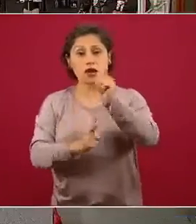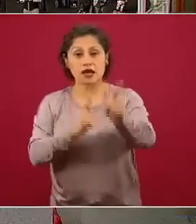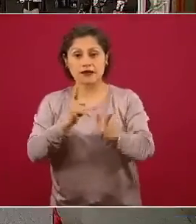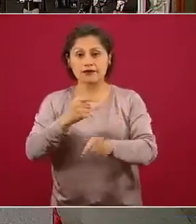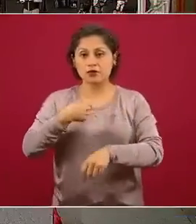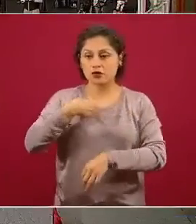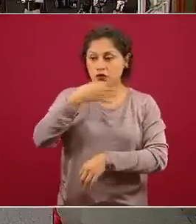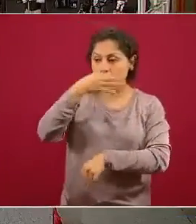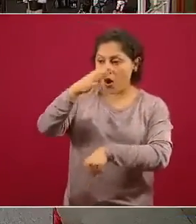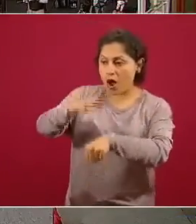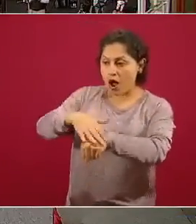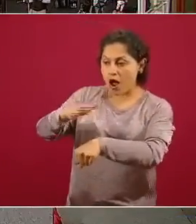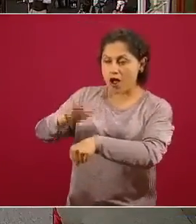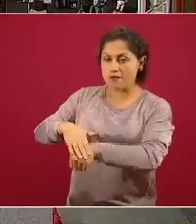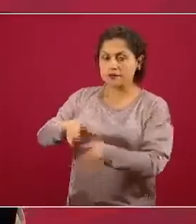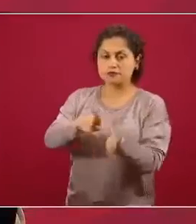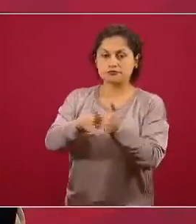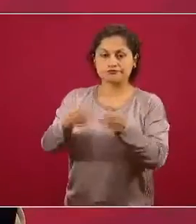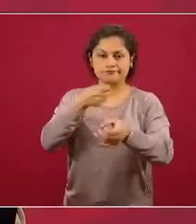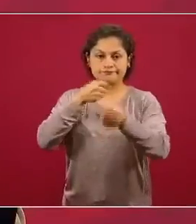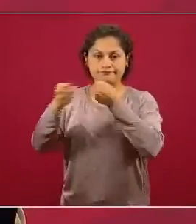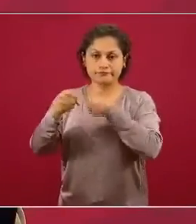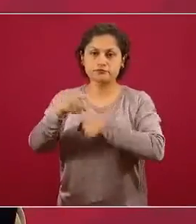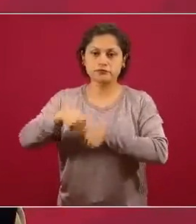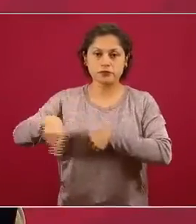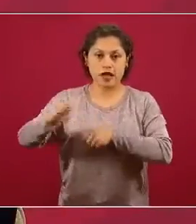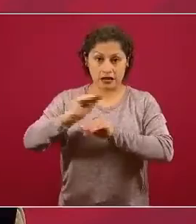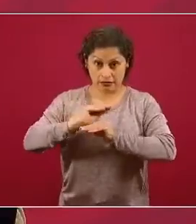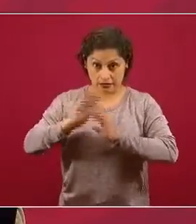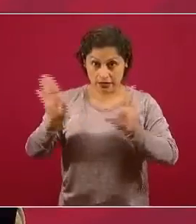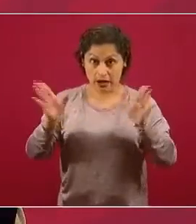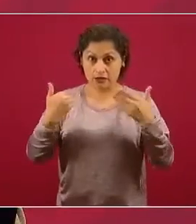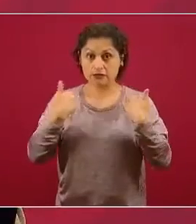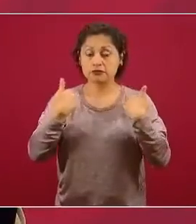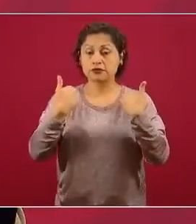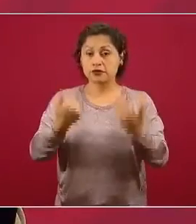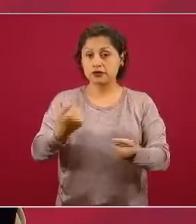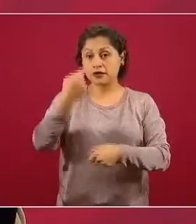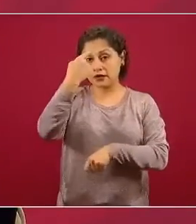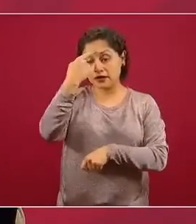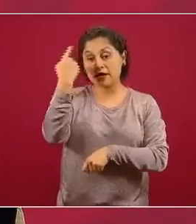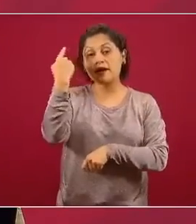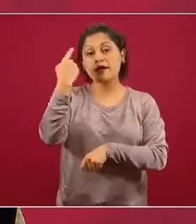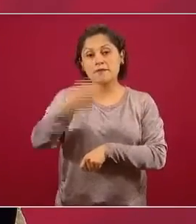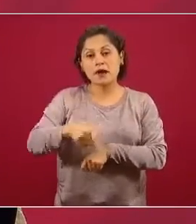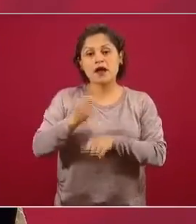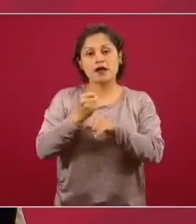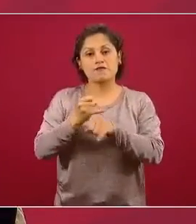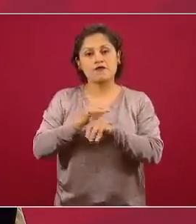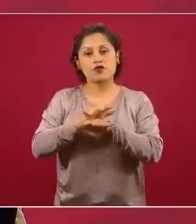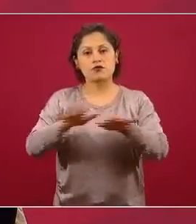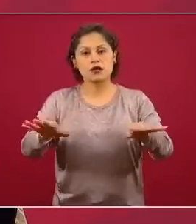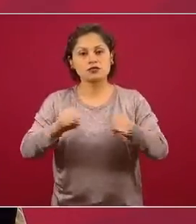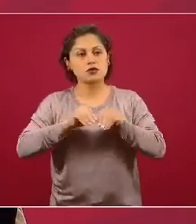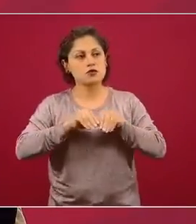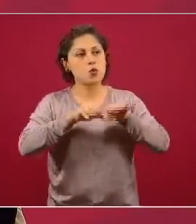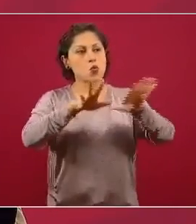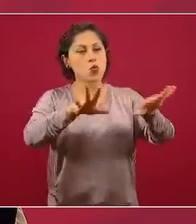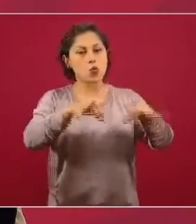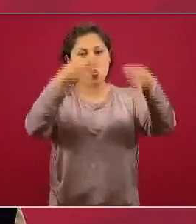para que sigamos teniendo claridad con base en la materia técnica y no en el ruido